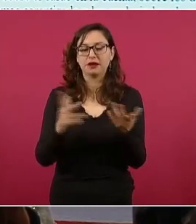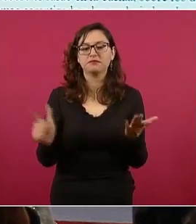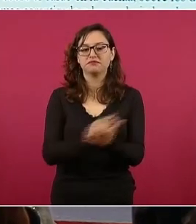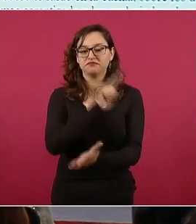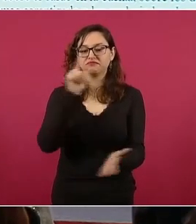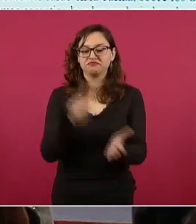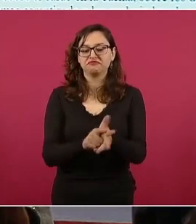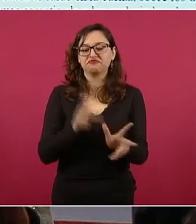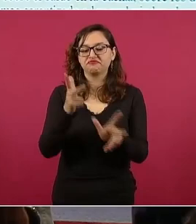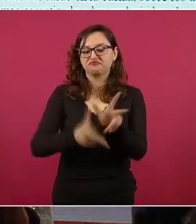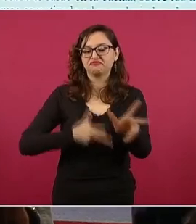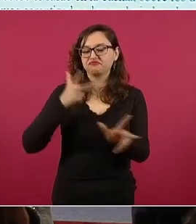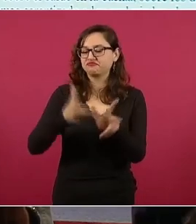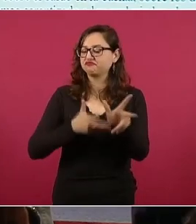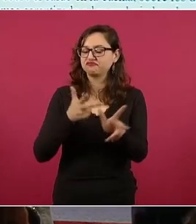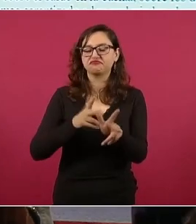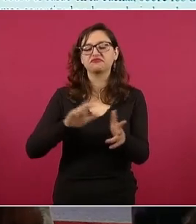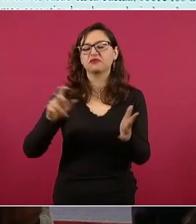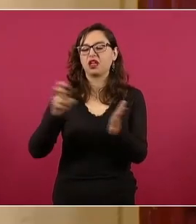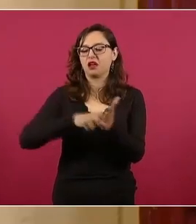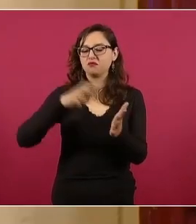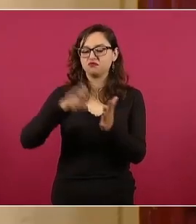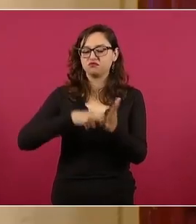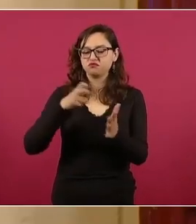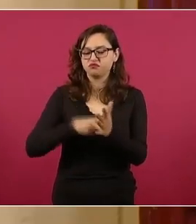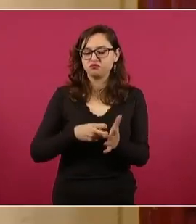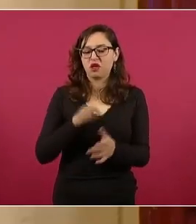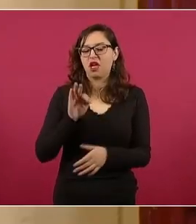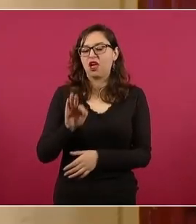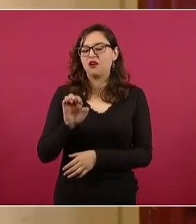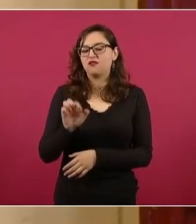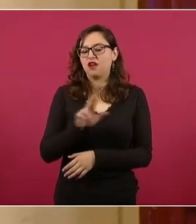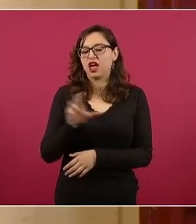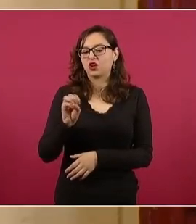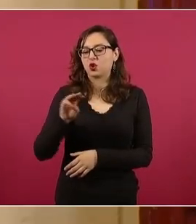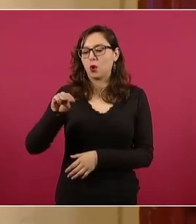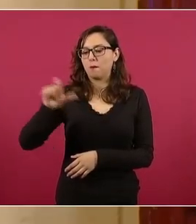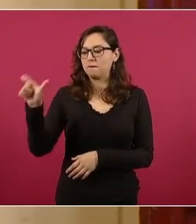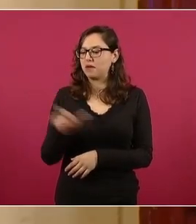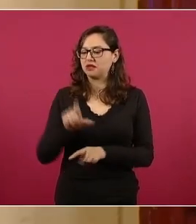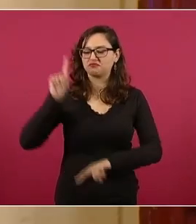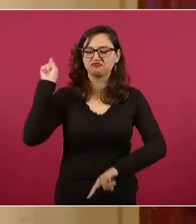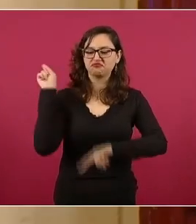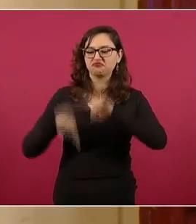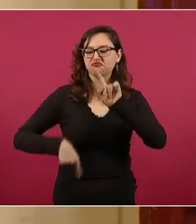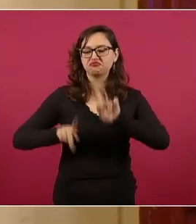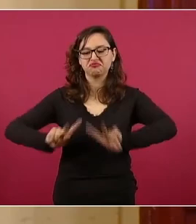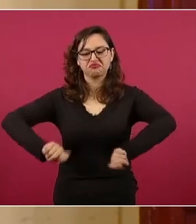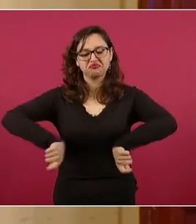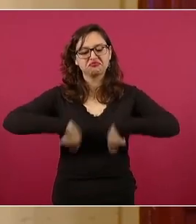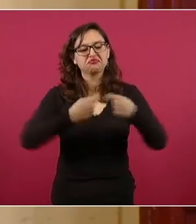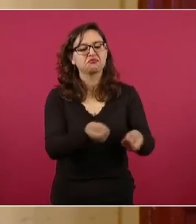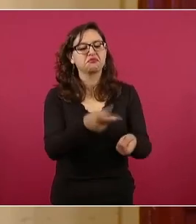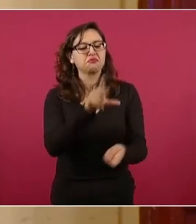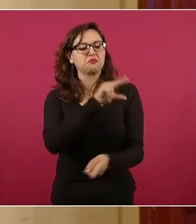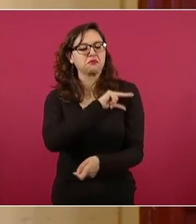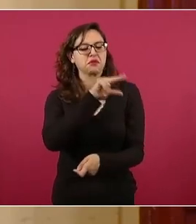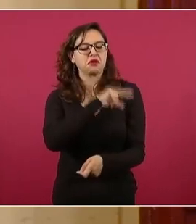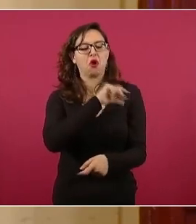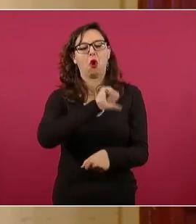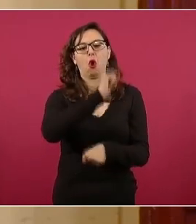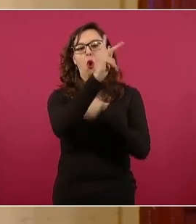Ferroviario para Privatizar Ferrocarriles Nacionales de México y venderlo a empresas nacionales y